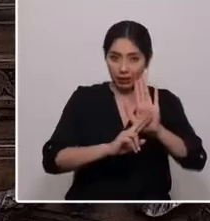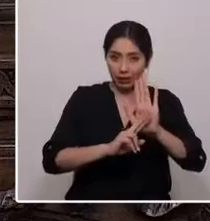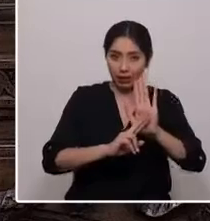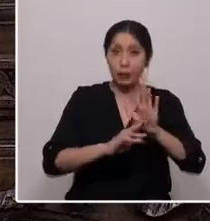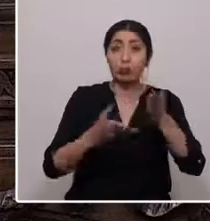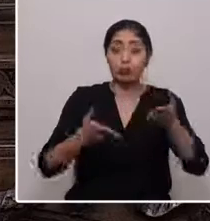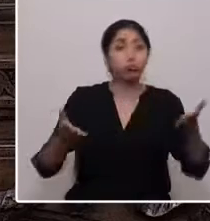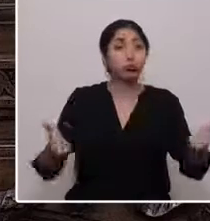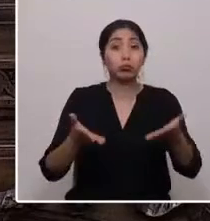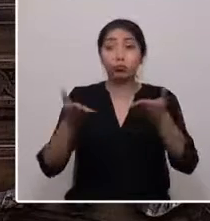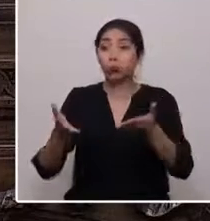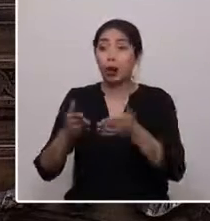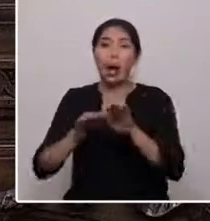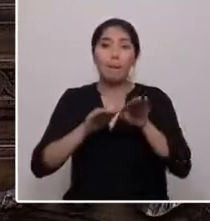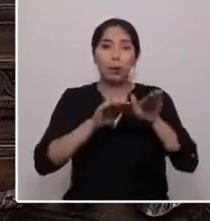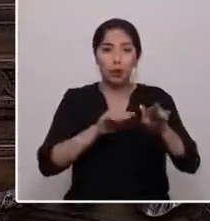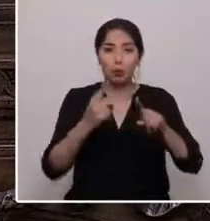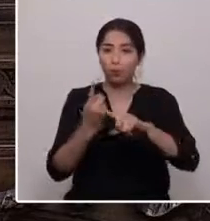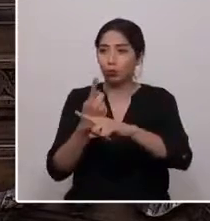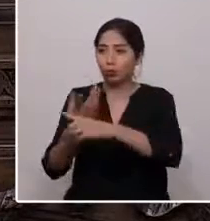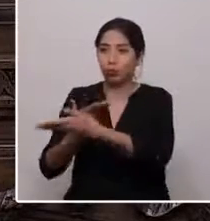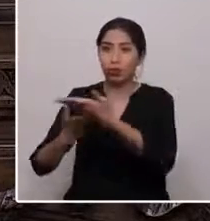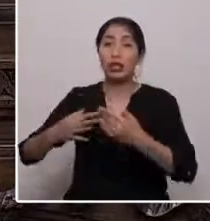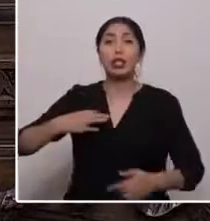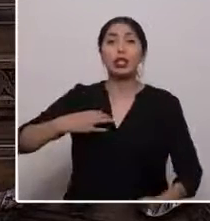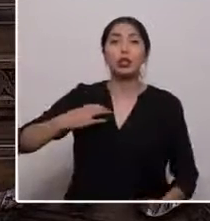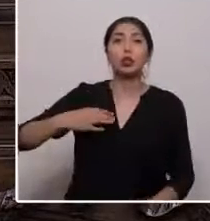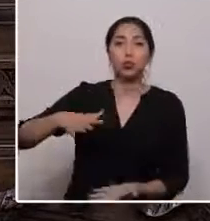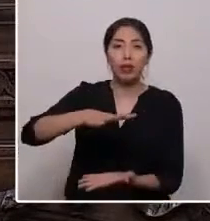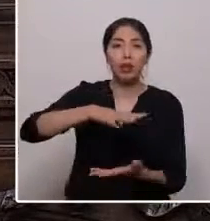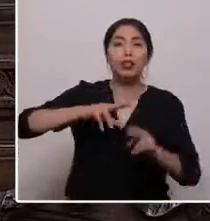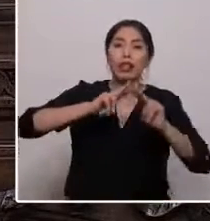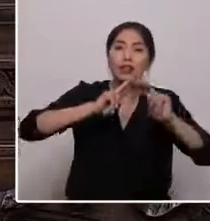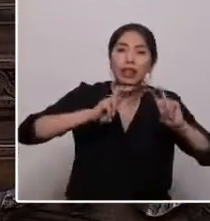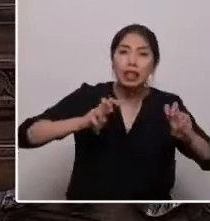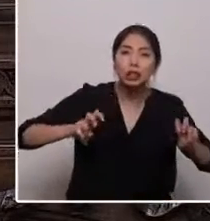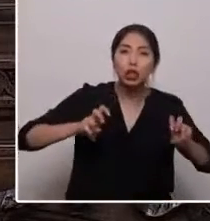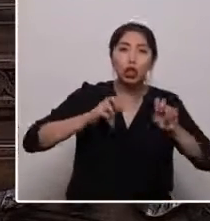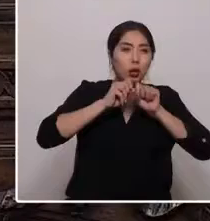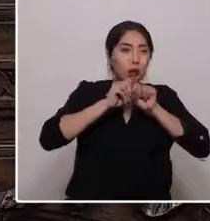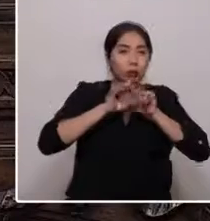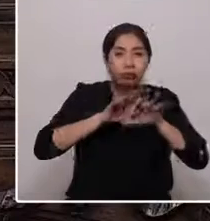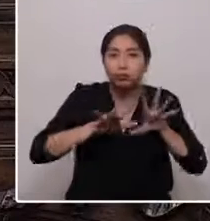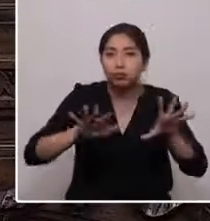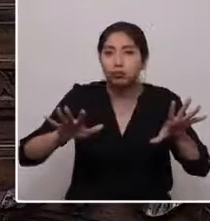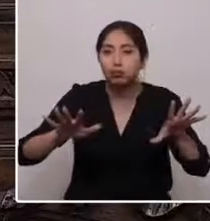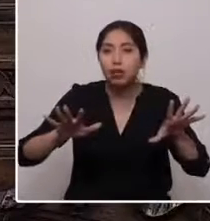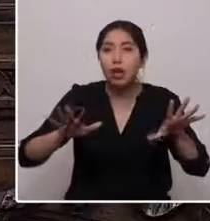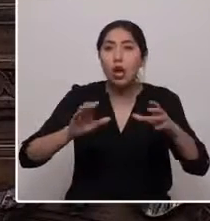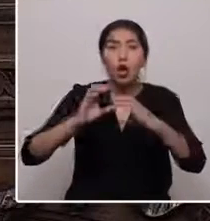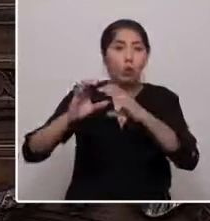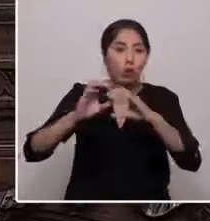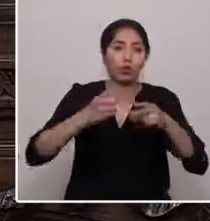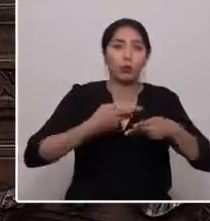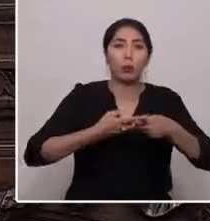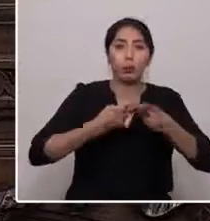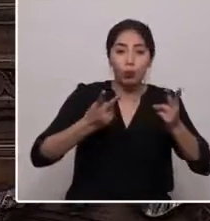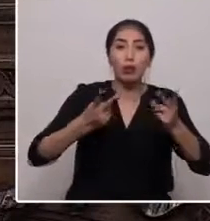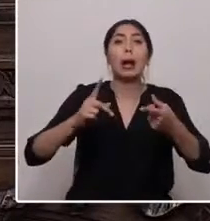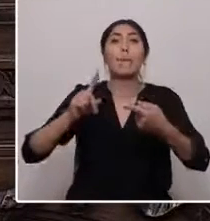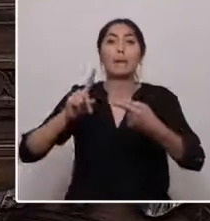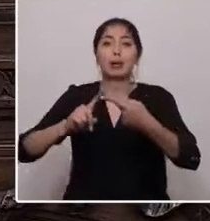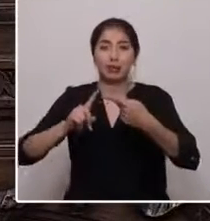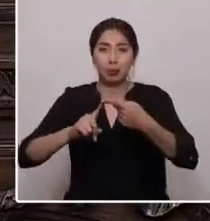y apoyamos el diálogo ciudadano, la investigación, la difusión informada y fundada, la comunicación pública, la participación, la